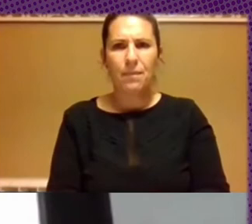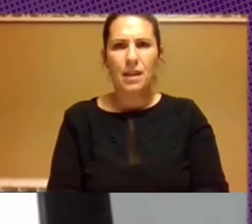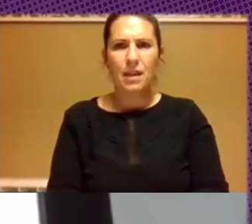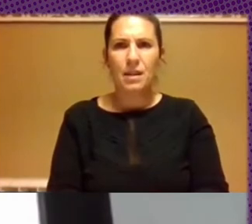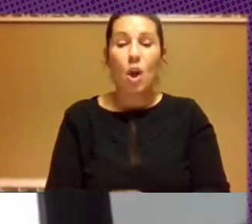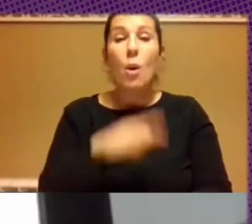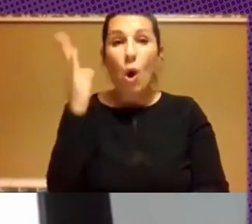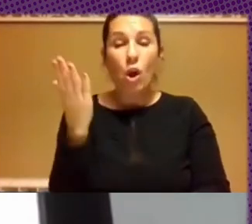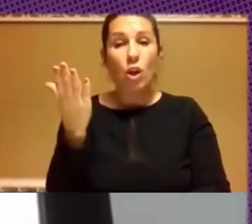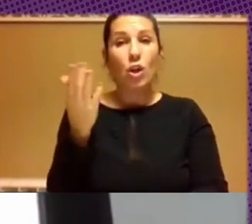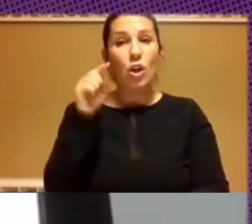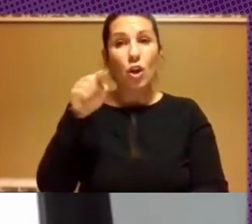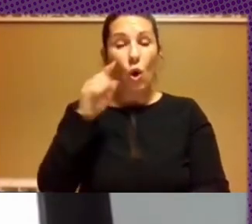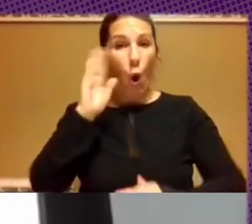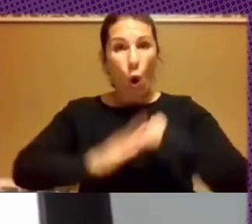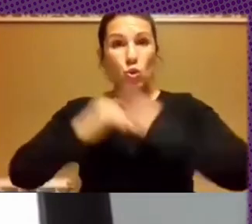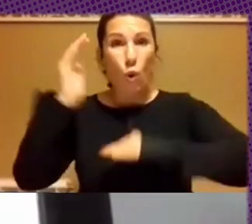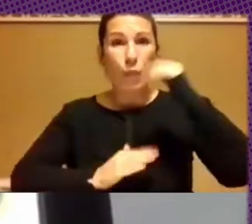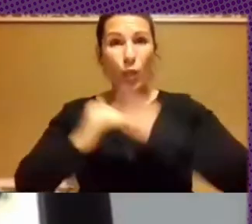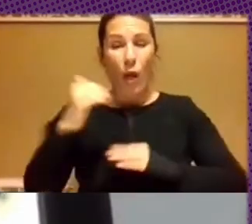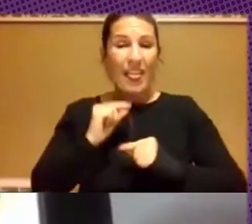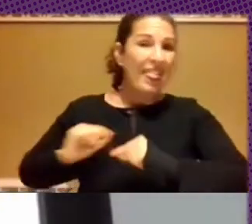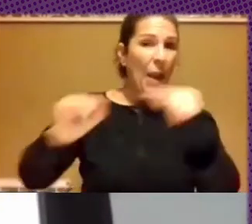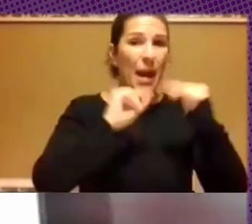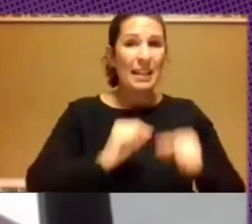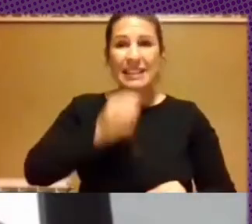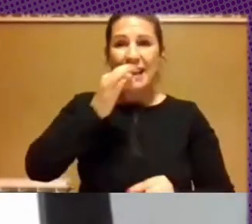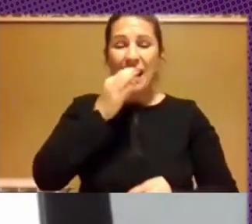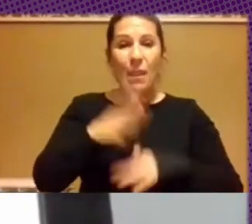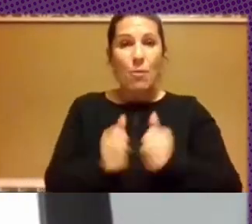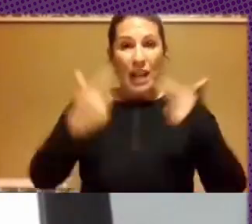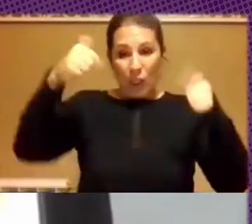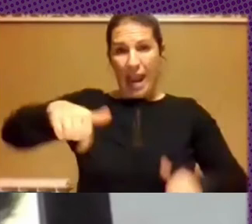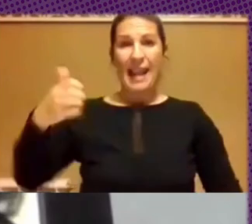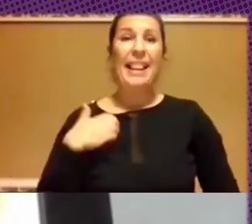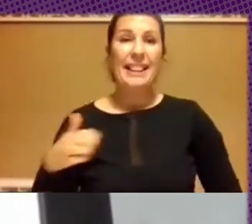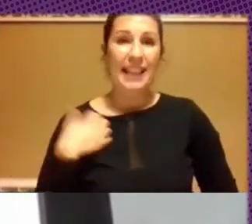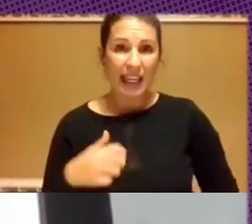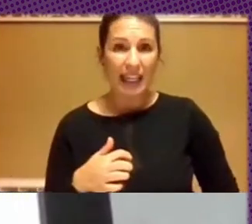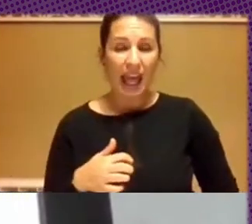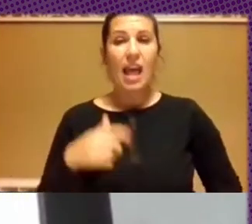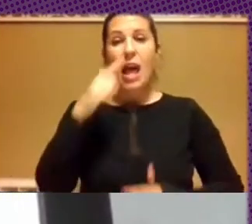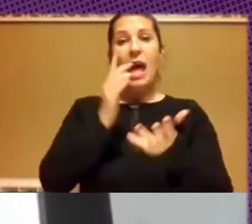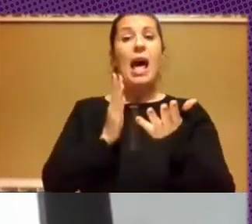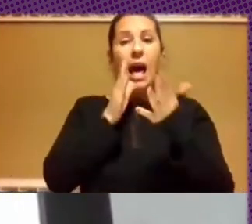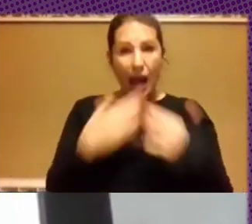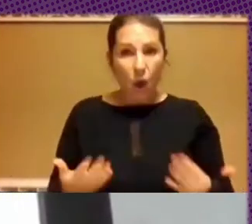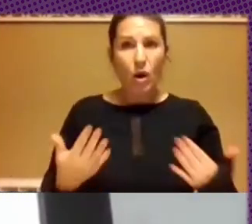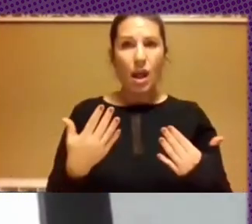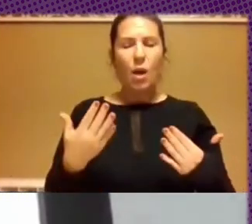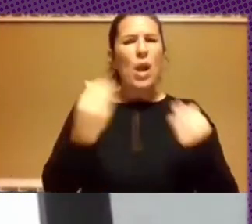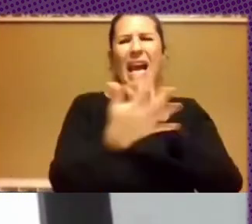construcción del debate democrático en la Argentina atraviesa una muy